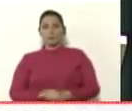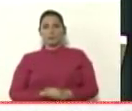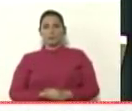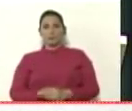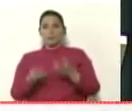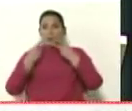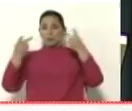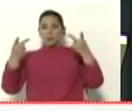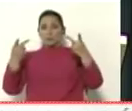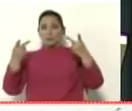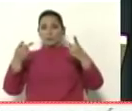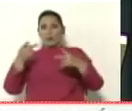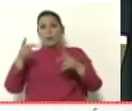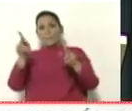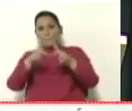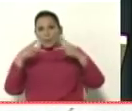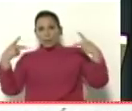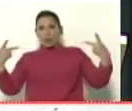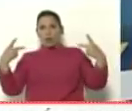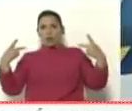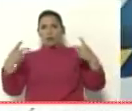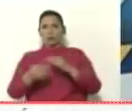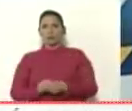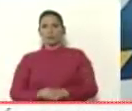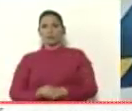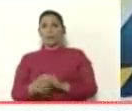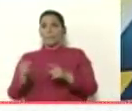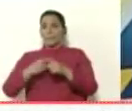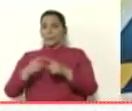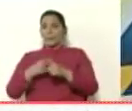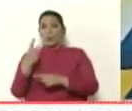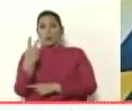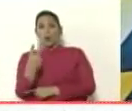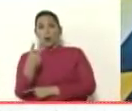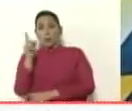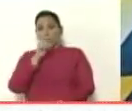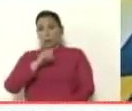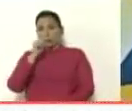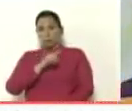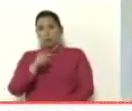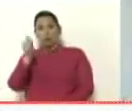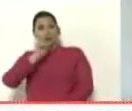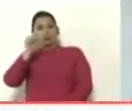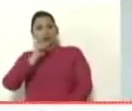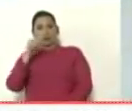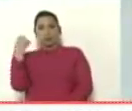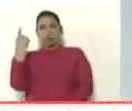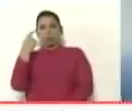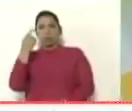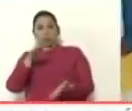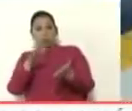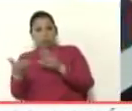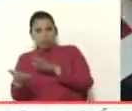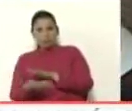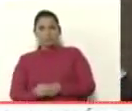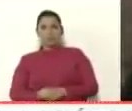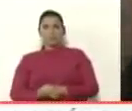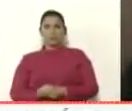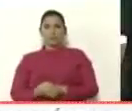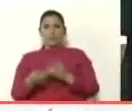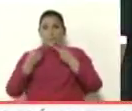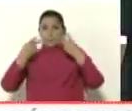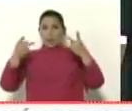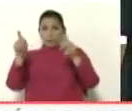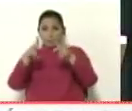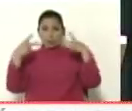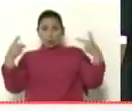la opinión de Cúcuta Superlano y su primo andaban con dos prostitutas que los envenenaron y aquí ese diario dice lo siguiente